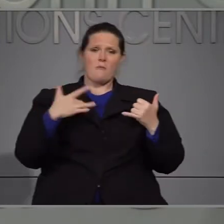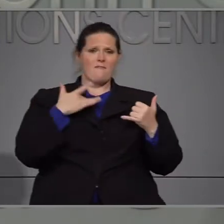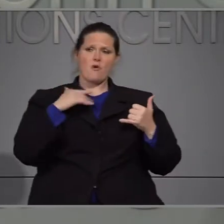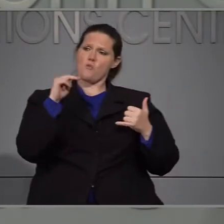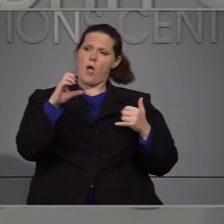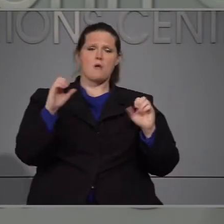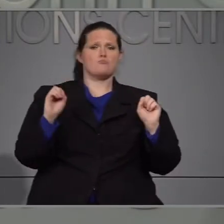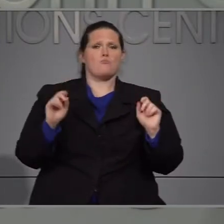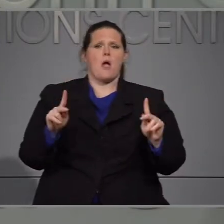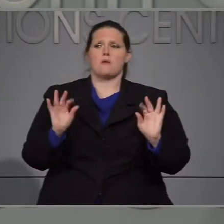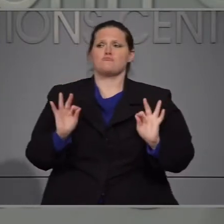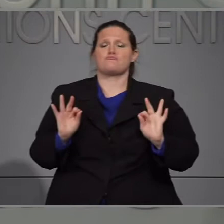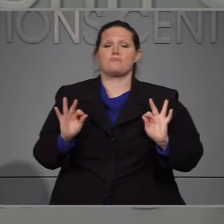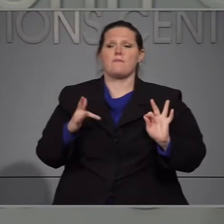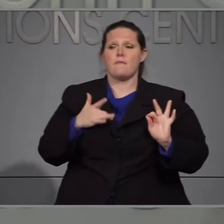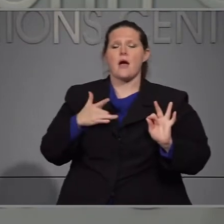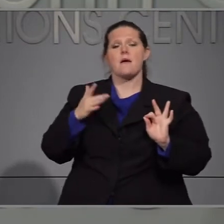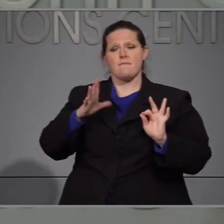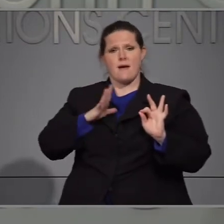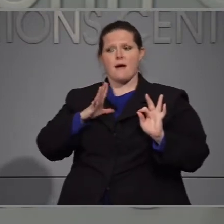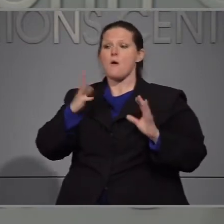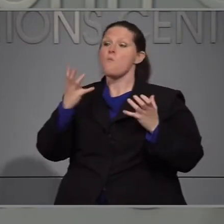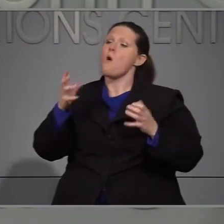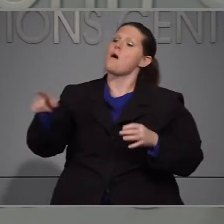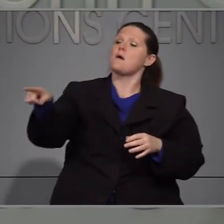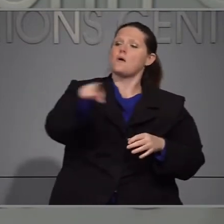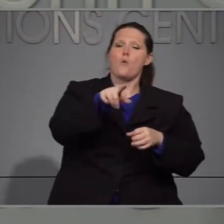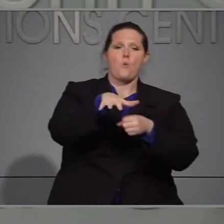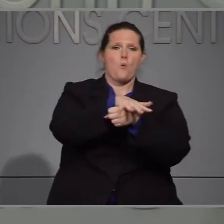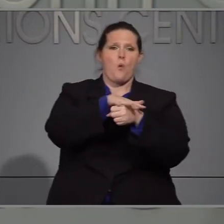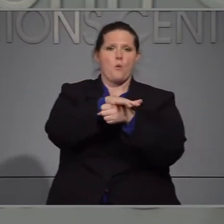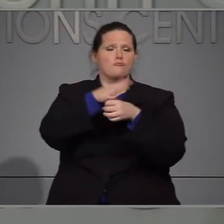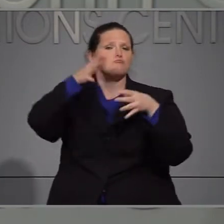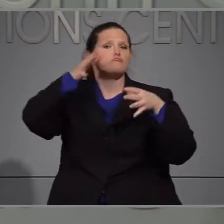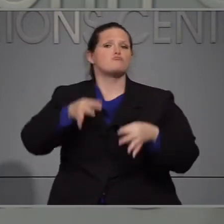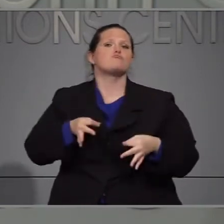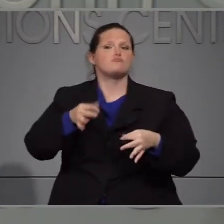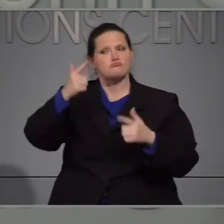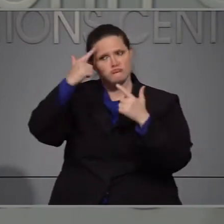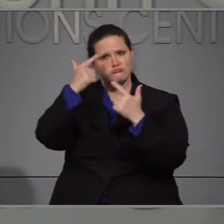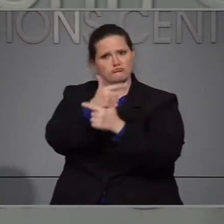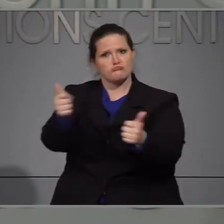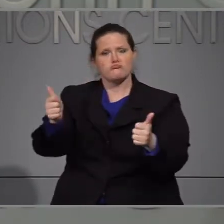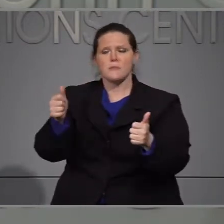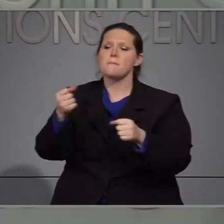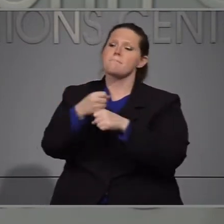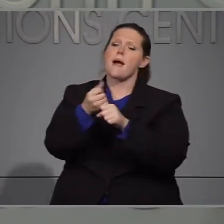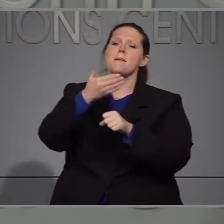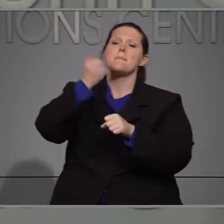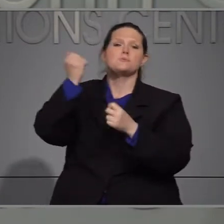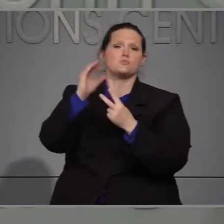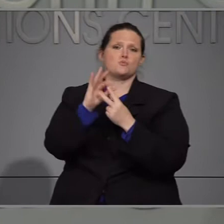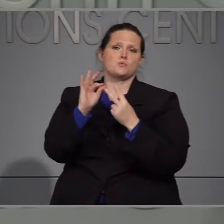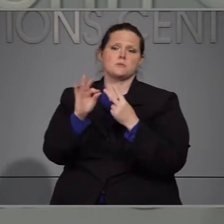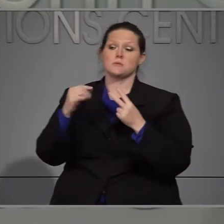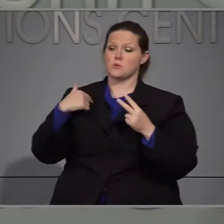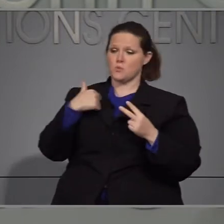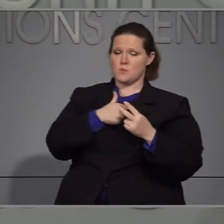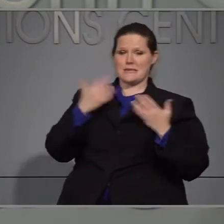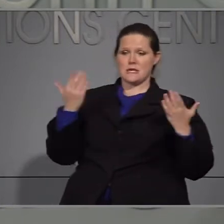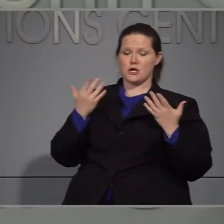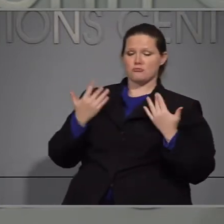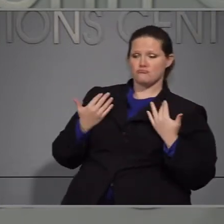que los distritos escolares locales tomen las mejores decisiones posibles para sus alumnos estamos aquí para